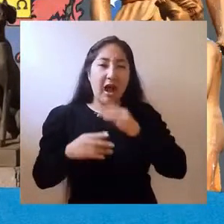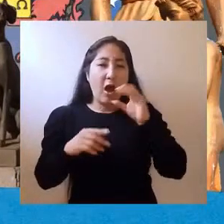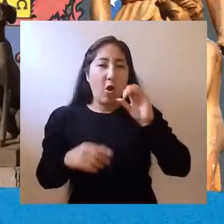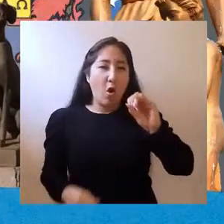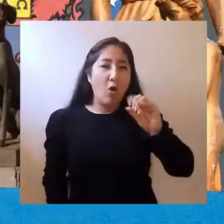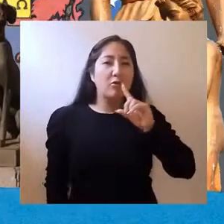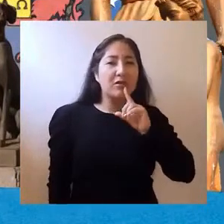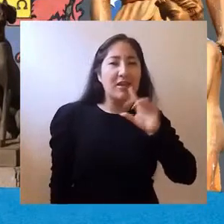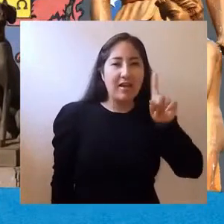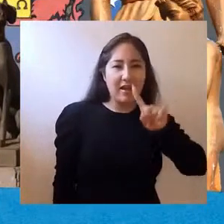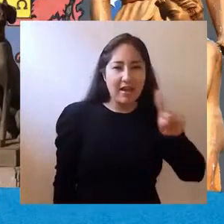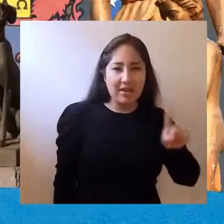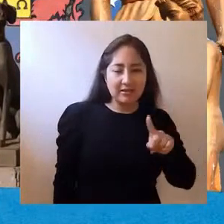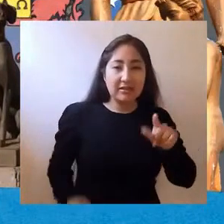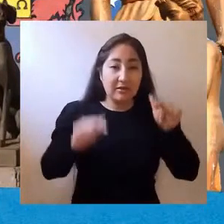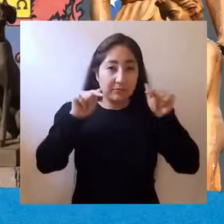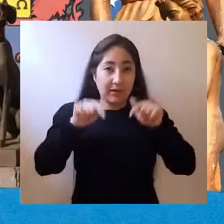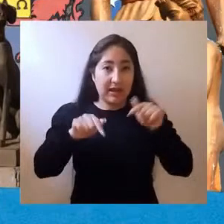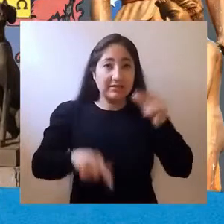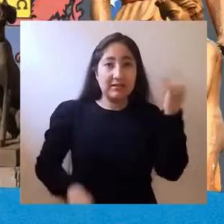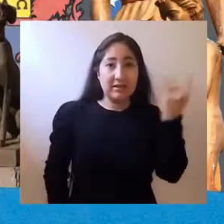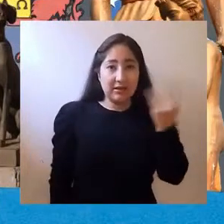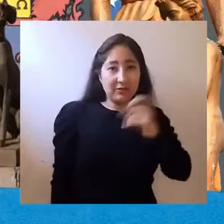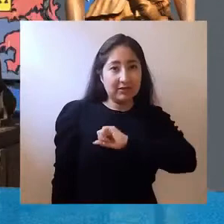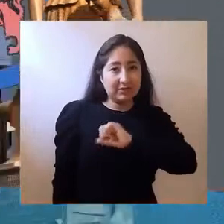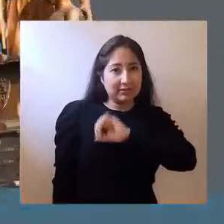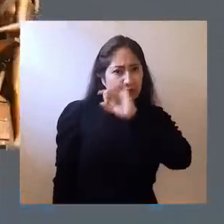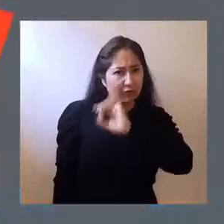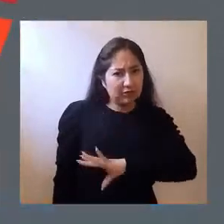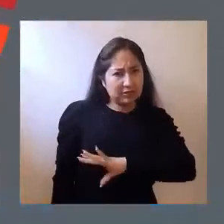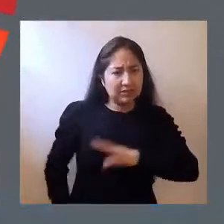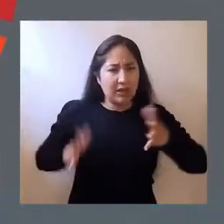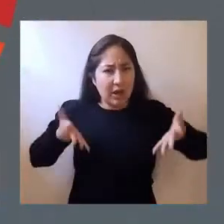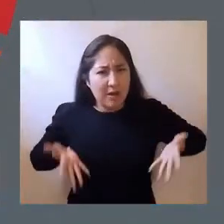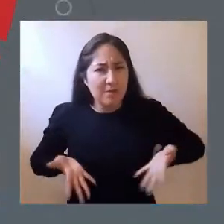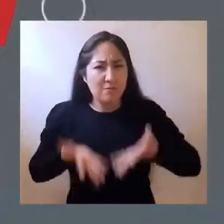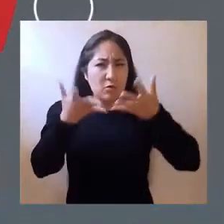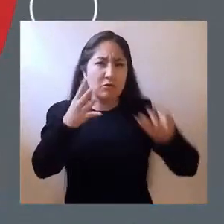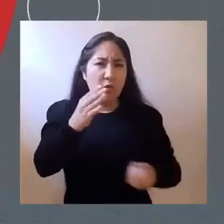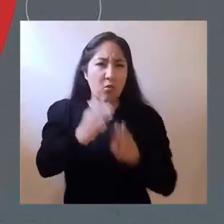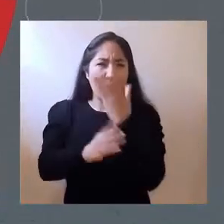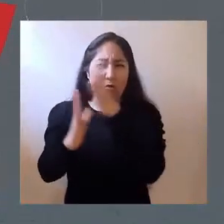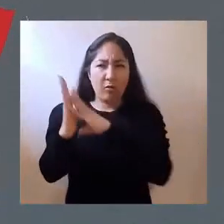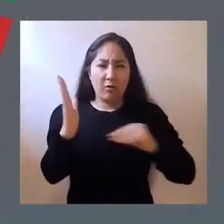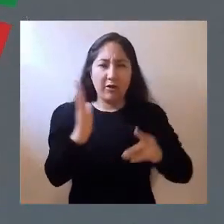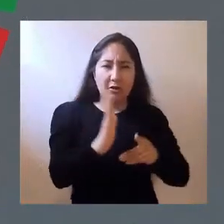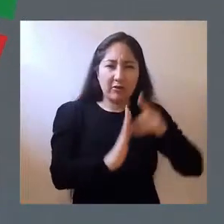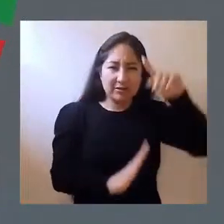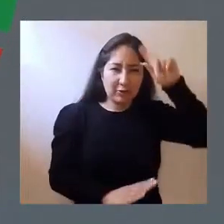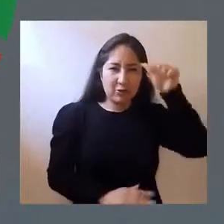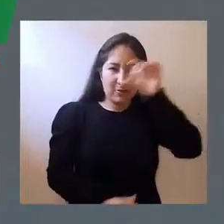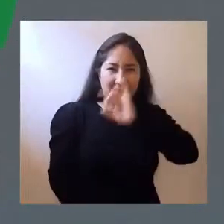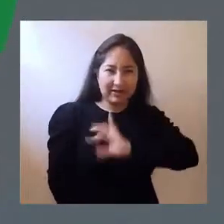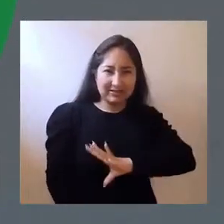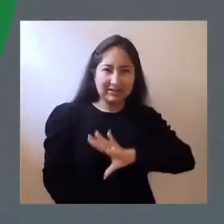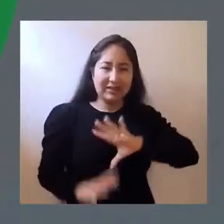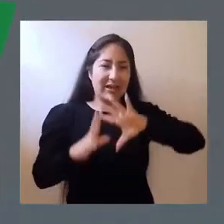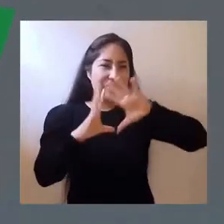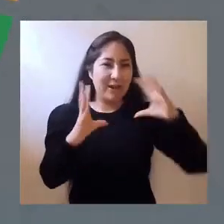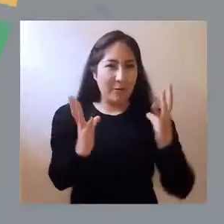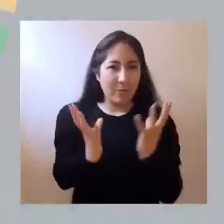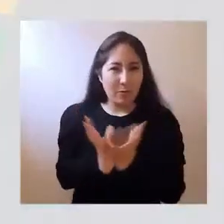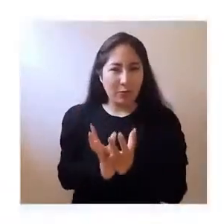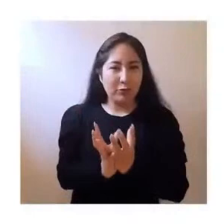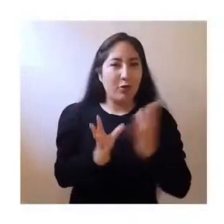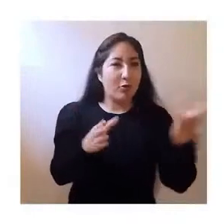ODS. Así, la Universidad de Santiago impulsa un nuevo modelo de desarrollo para Chile y el mundo.